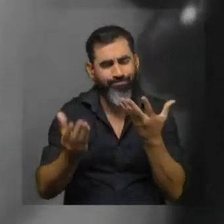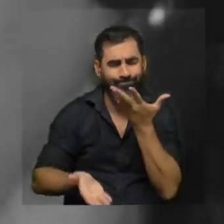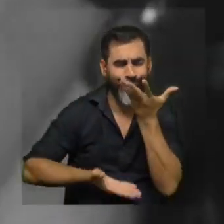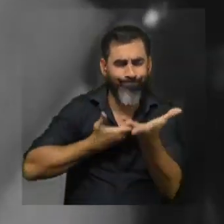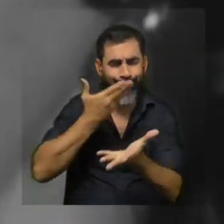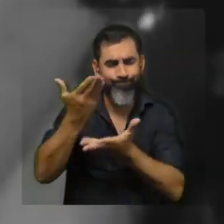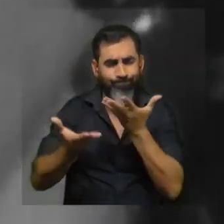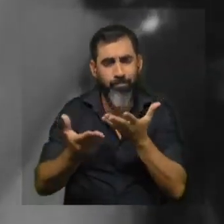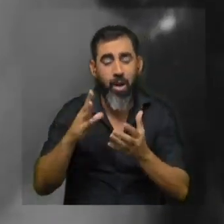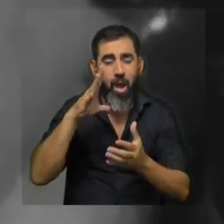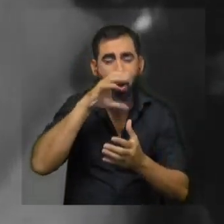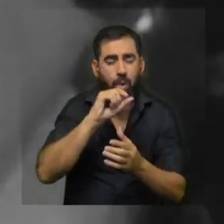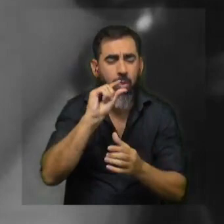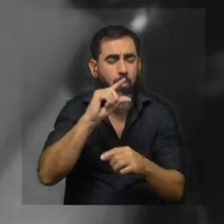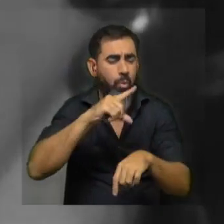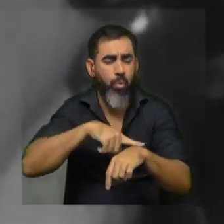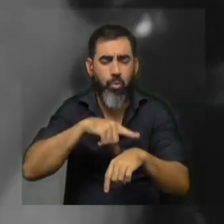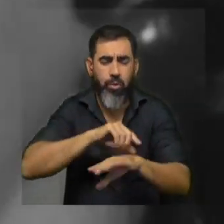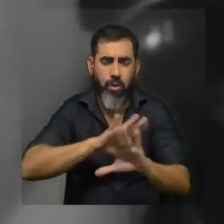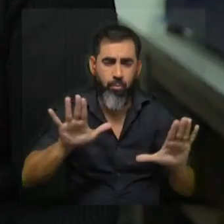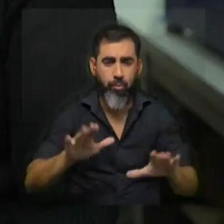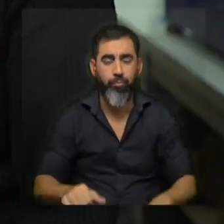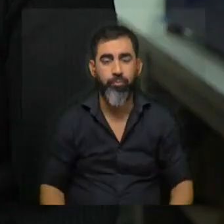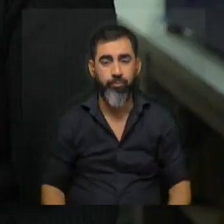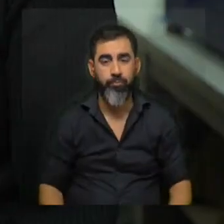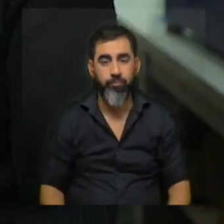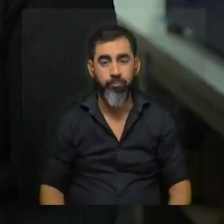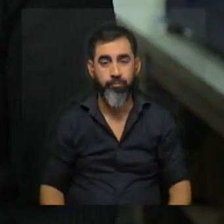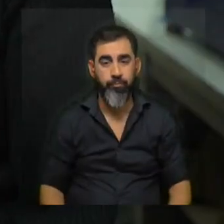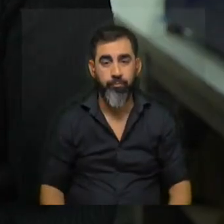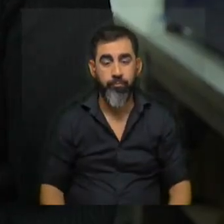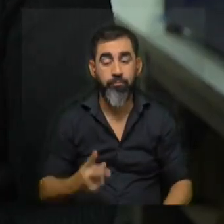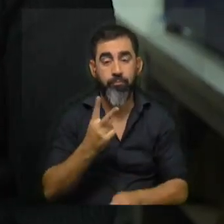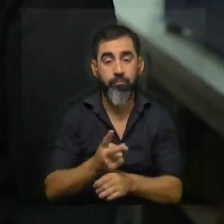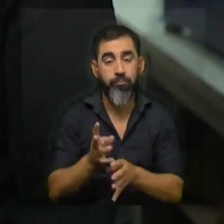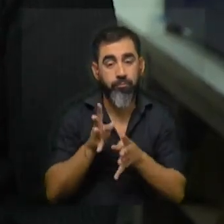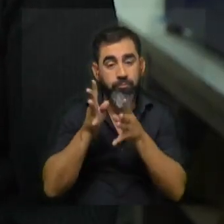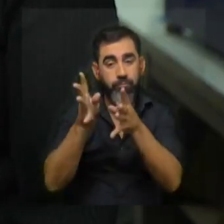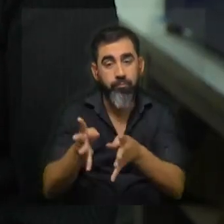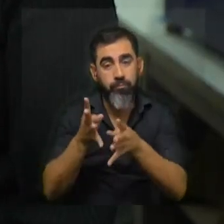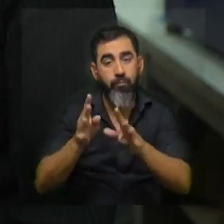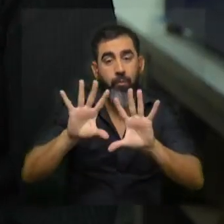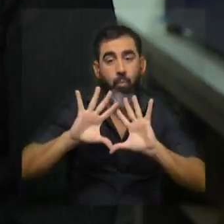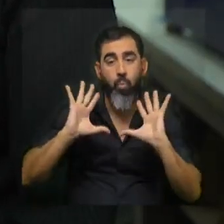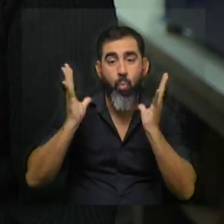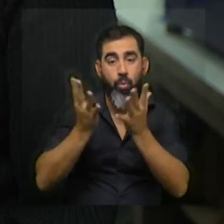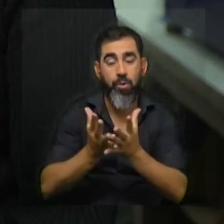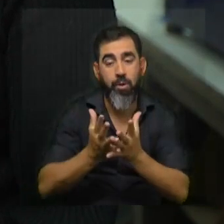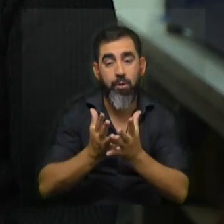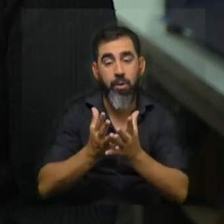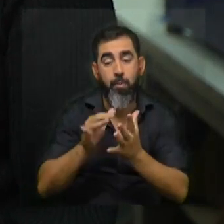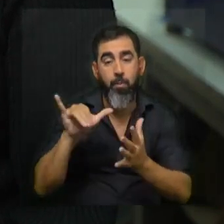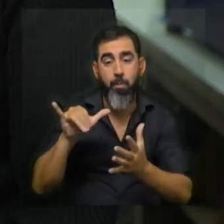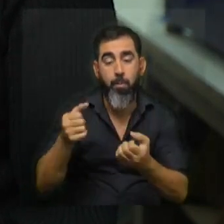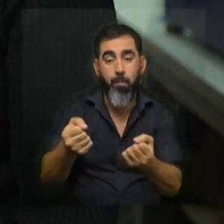y se toleraban pocas horas después de la segunda guerra mundial hubo pilotos de avión